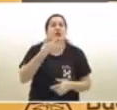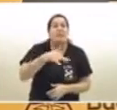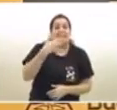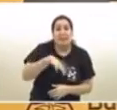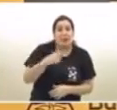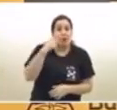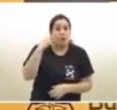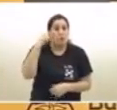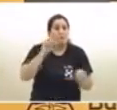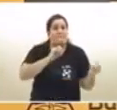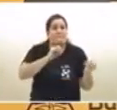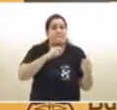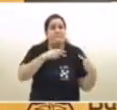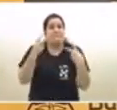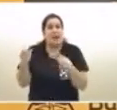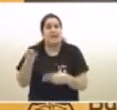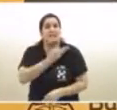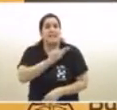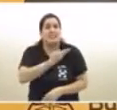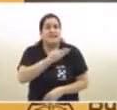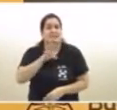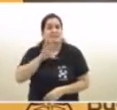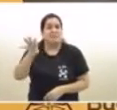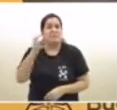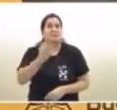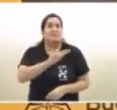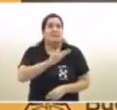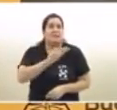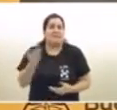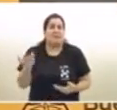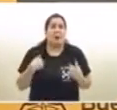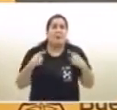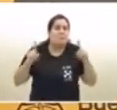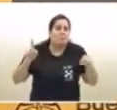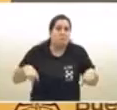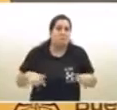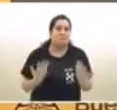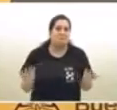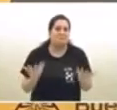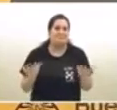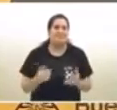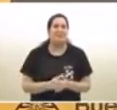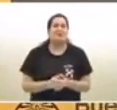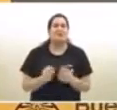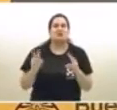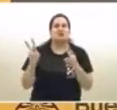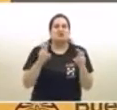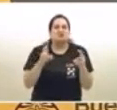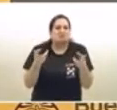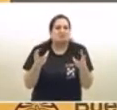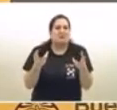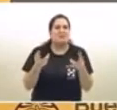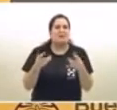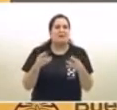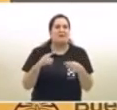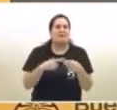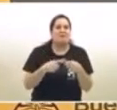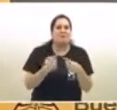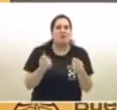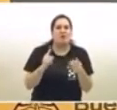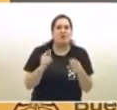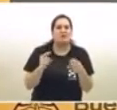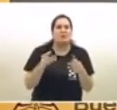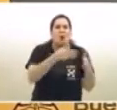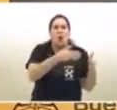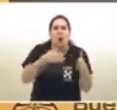creo que no el tema del, digamos de... No iba por la connotación política. Perdón, tema del ritmo, del orden, perdón, del